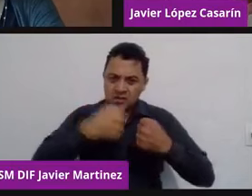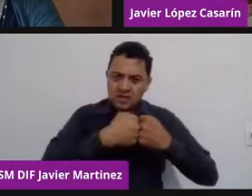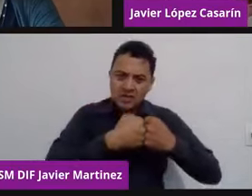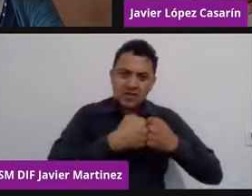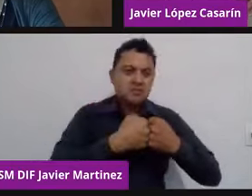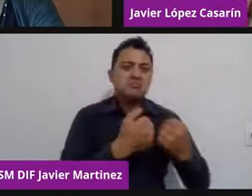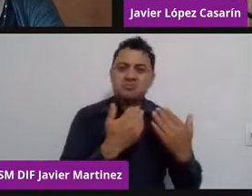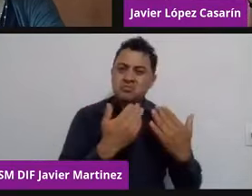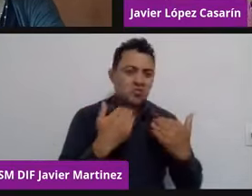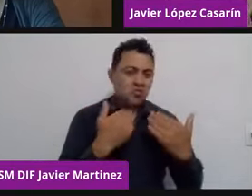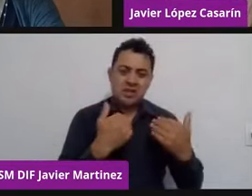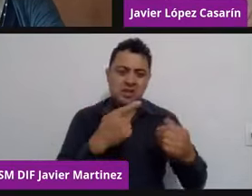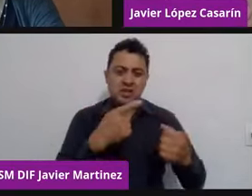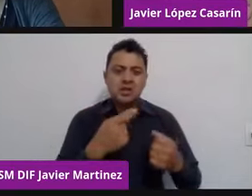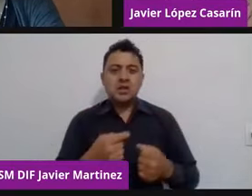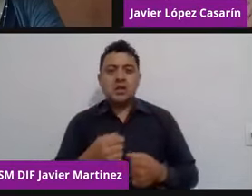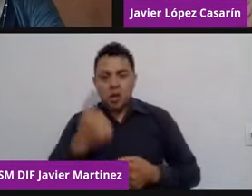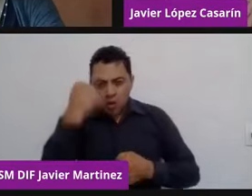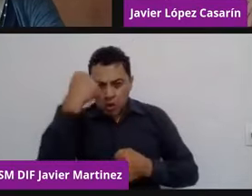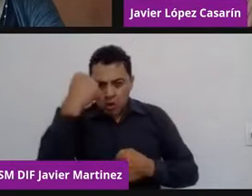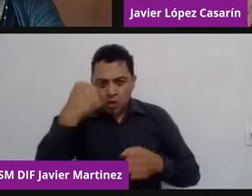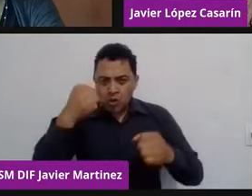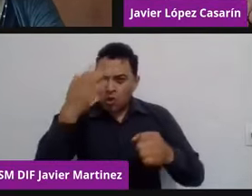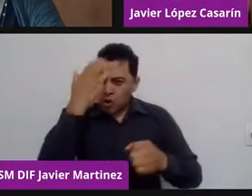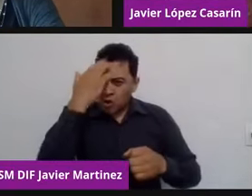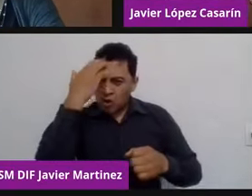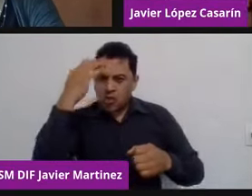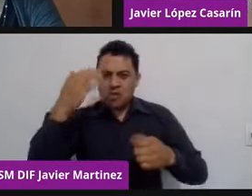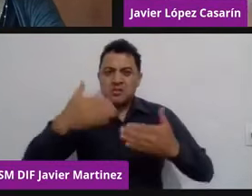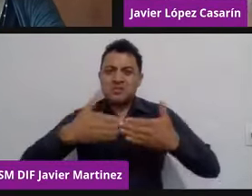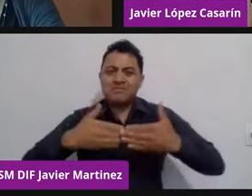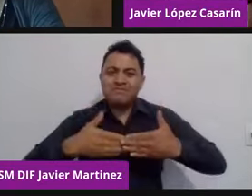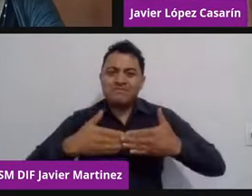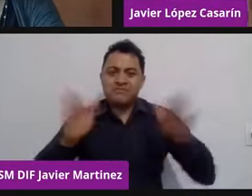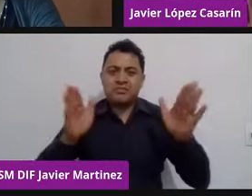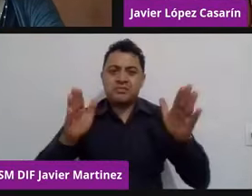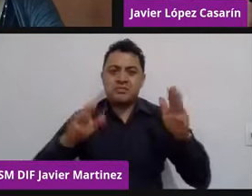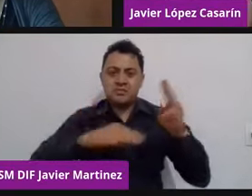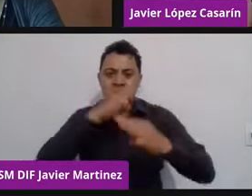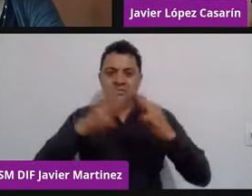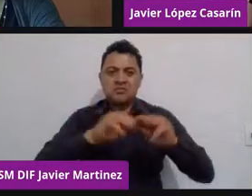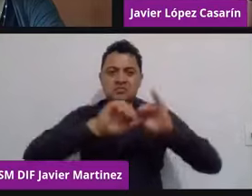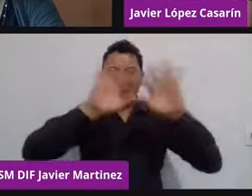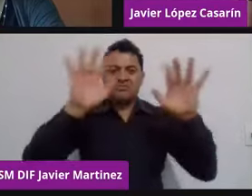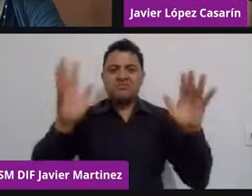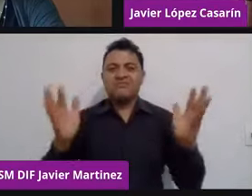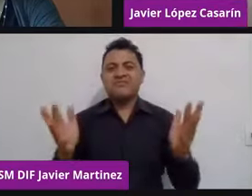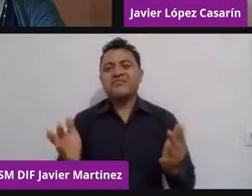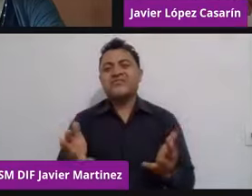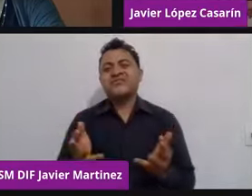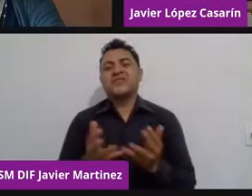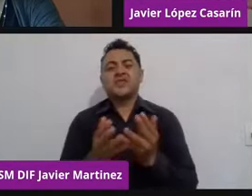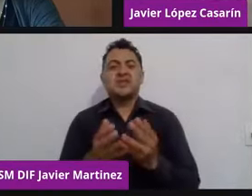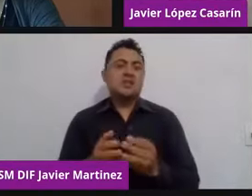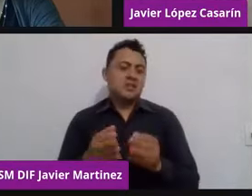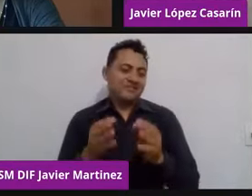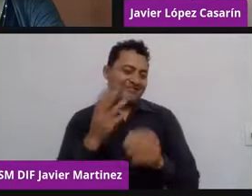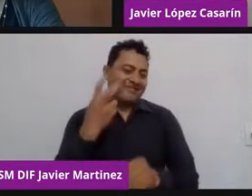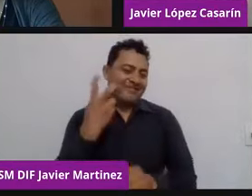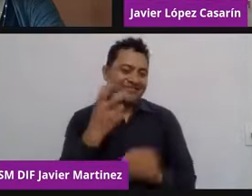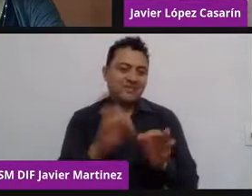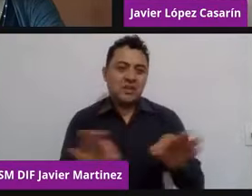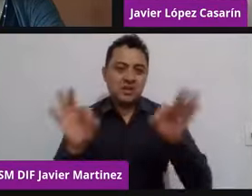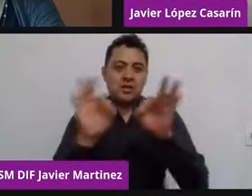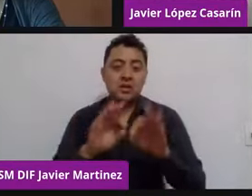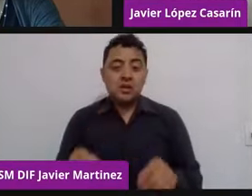idiomas o las lenguas dejan de ser esa barrera, que ya la barrera geográfica, la limitante de un país tampoco